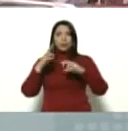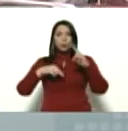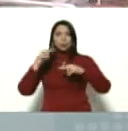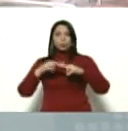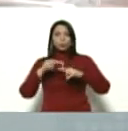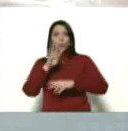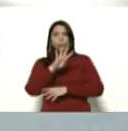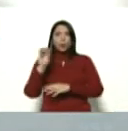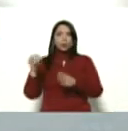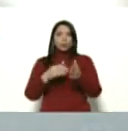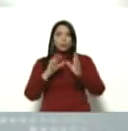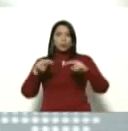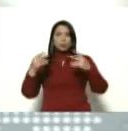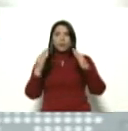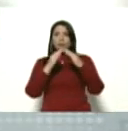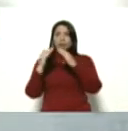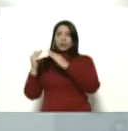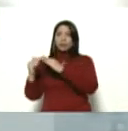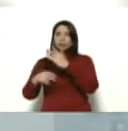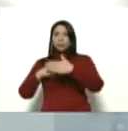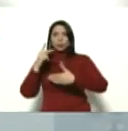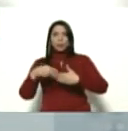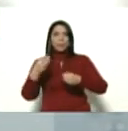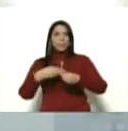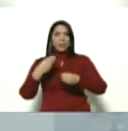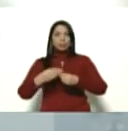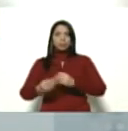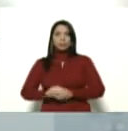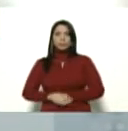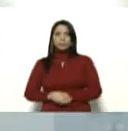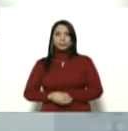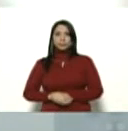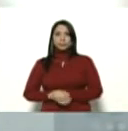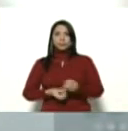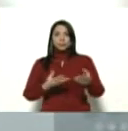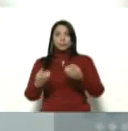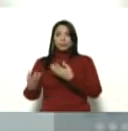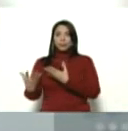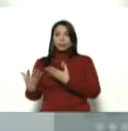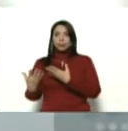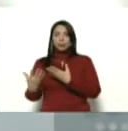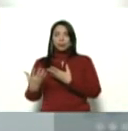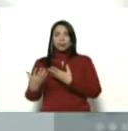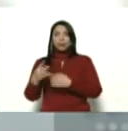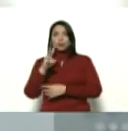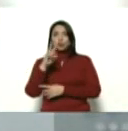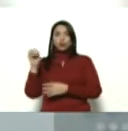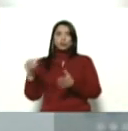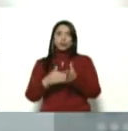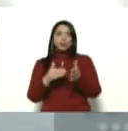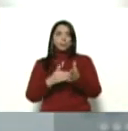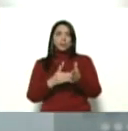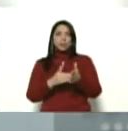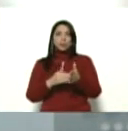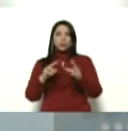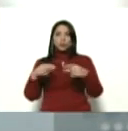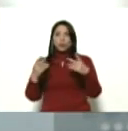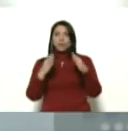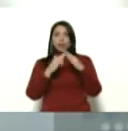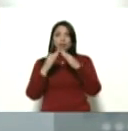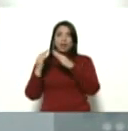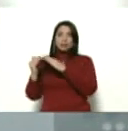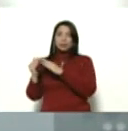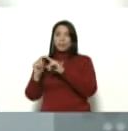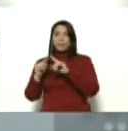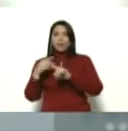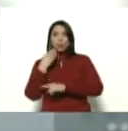cuarenta mil nuevas viviendas a través del programa petro la asignación de doscientas mil nuevas viviendas